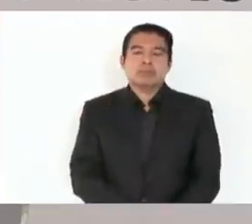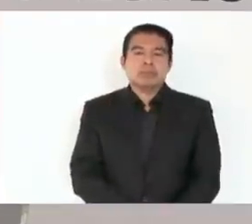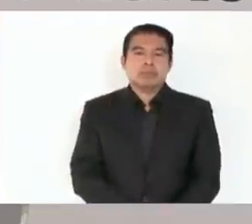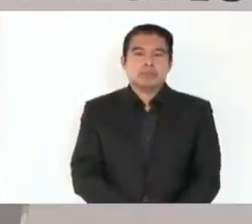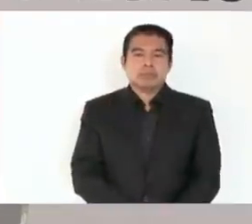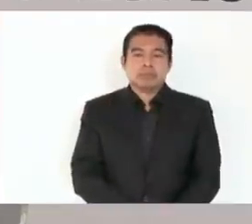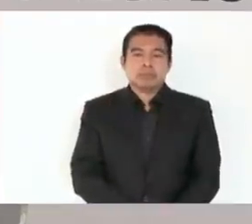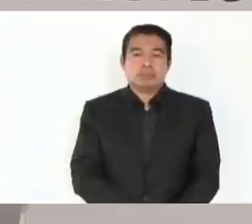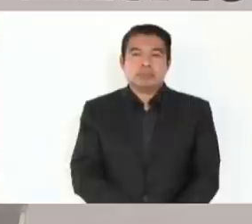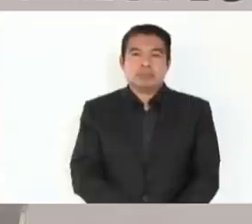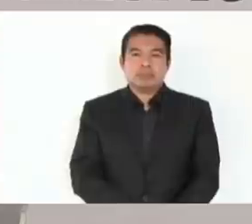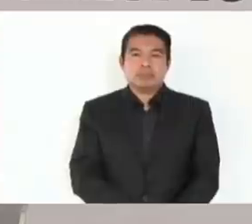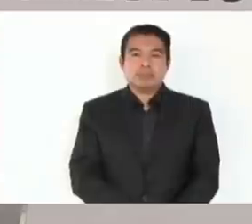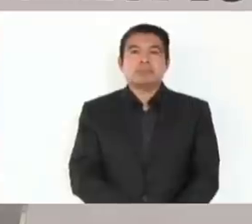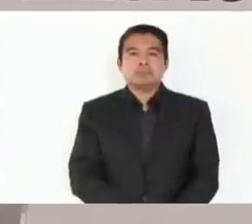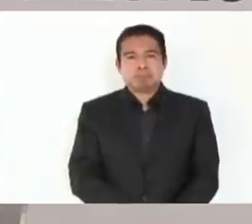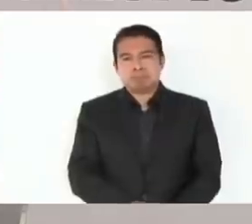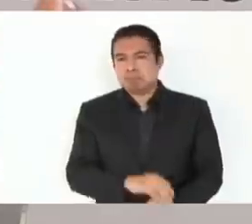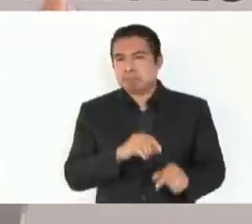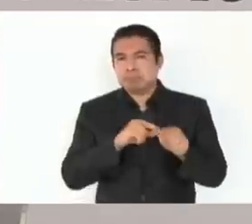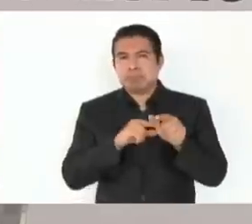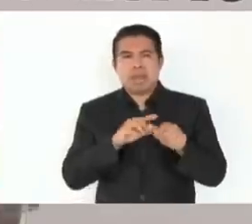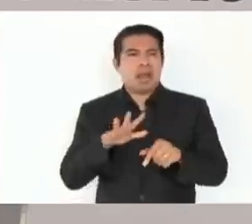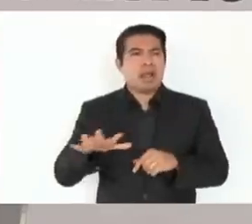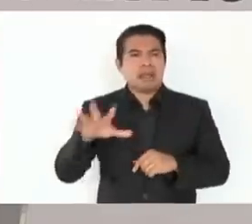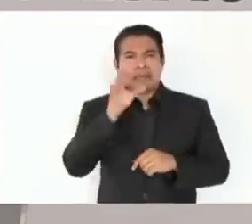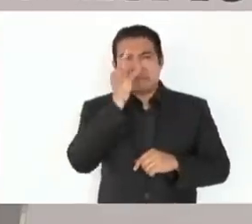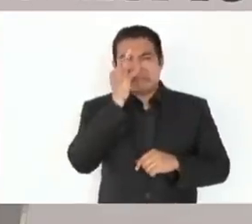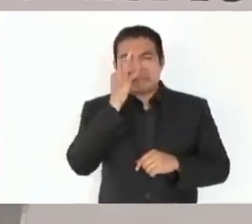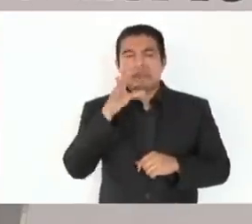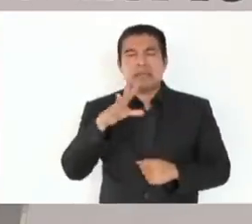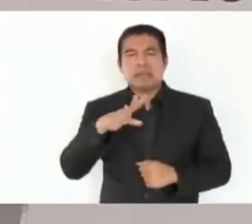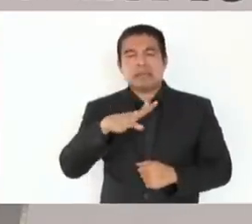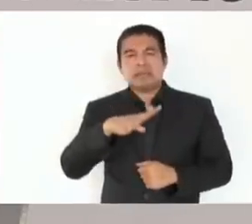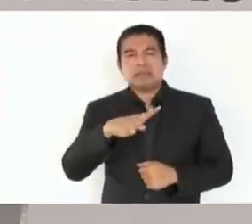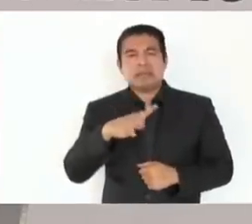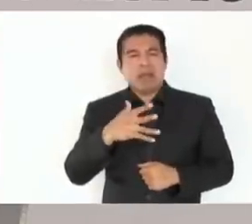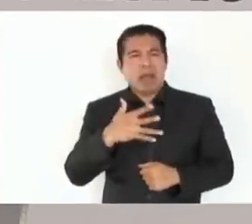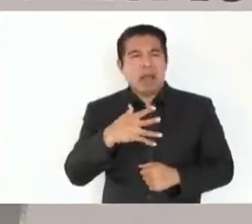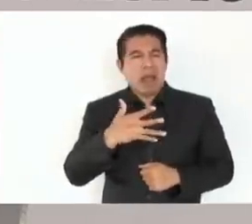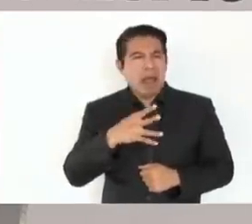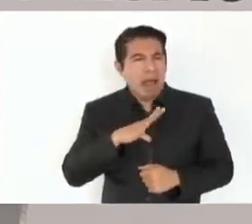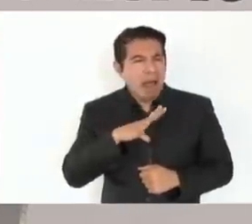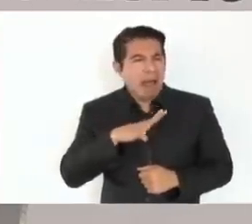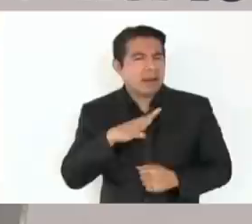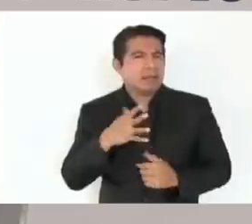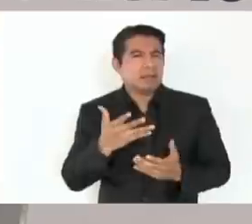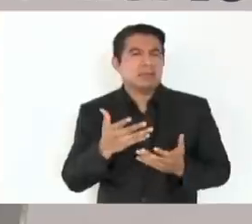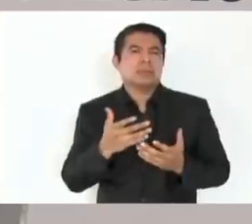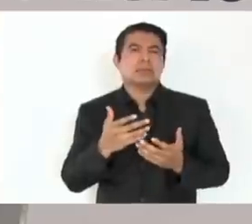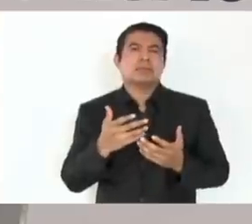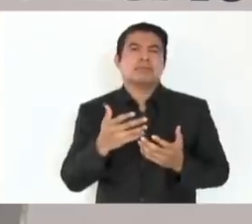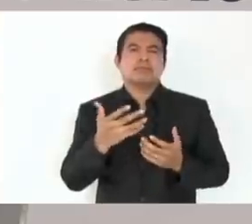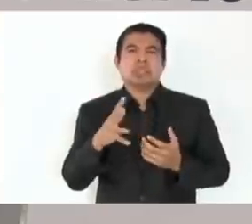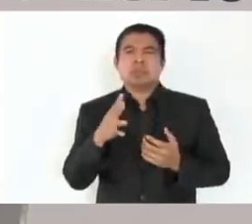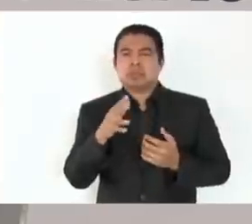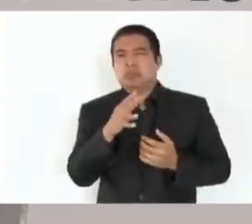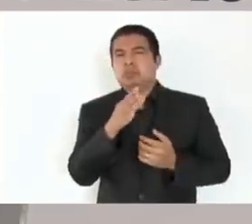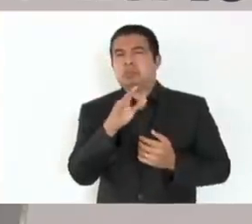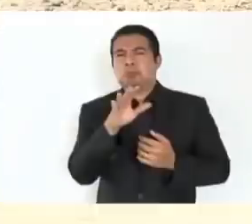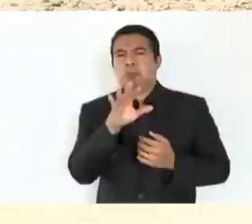existía aquí cerca, a unos cuantos kilómetros,